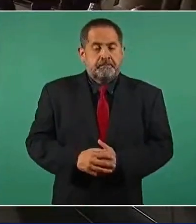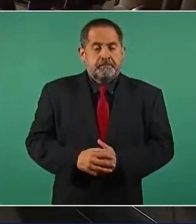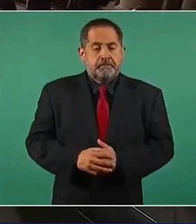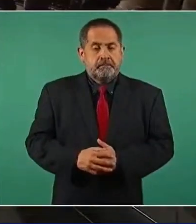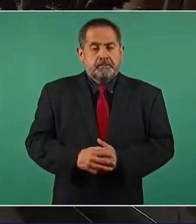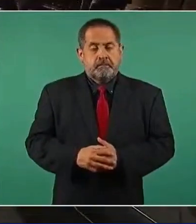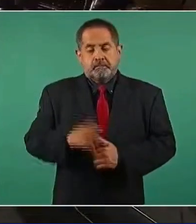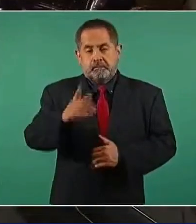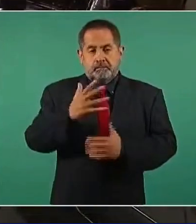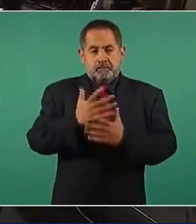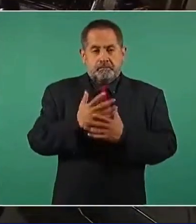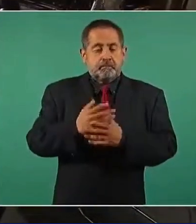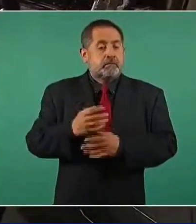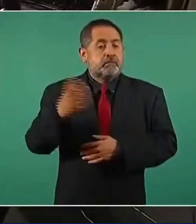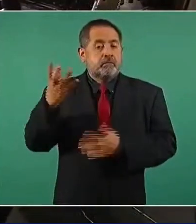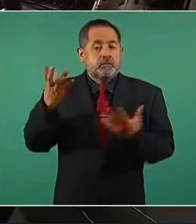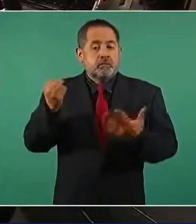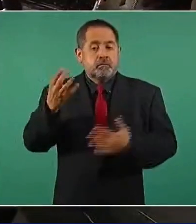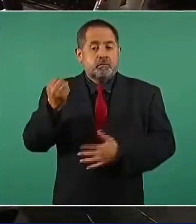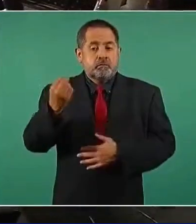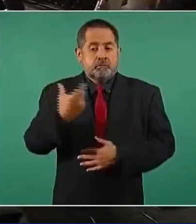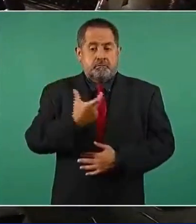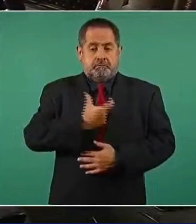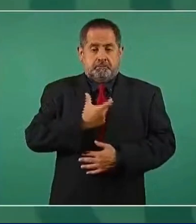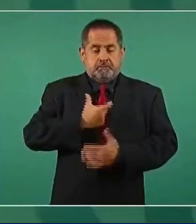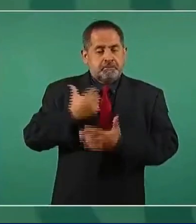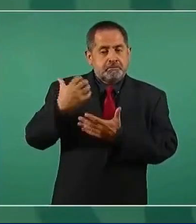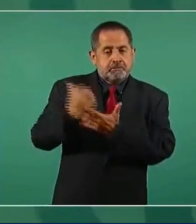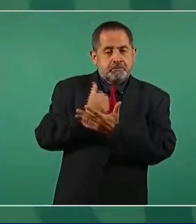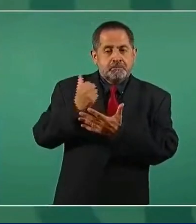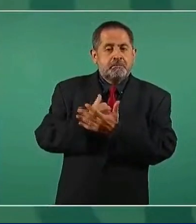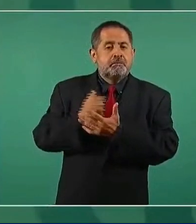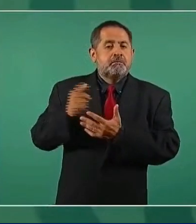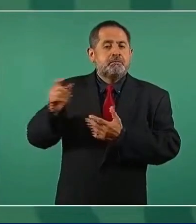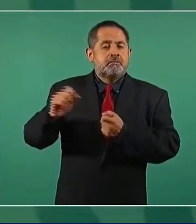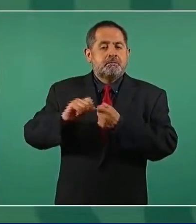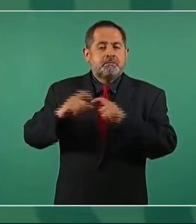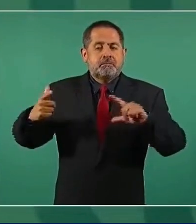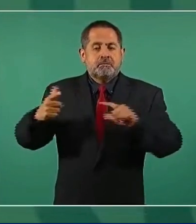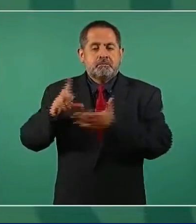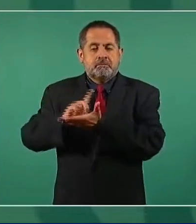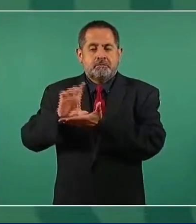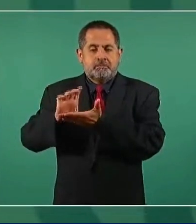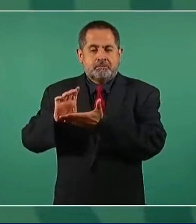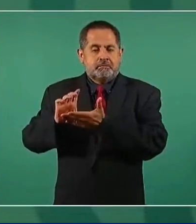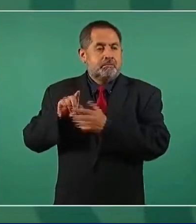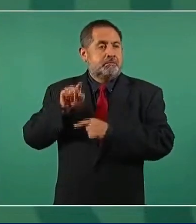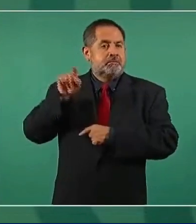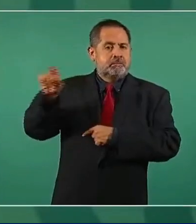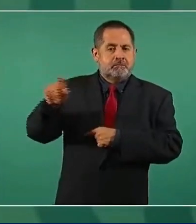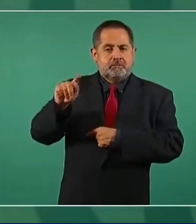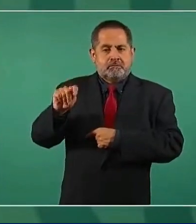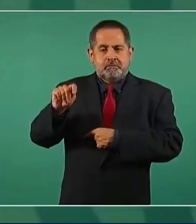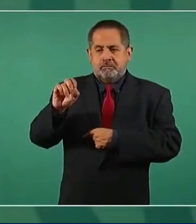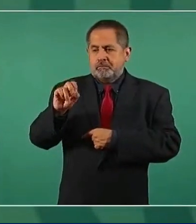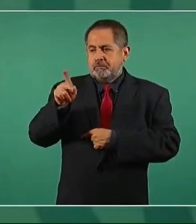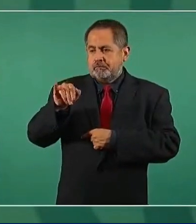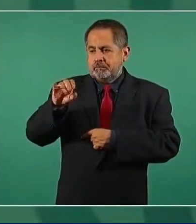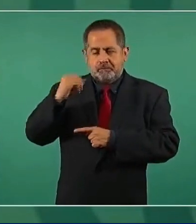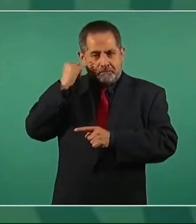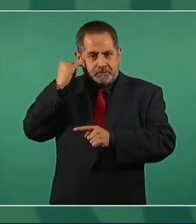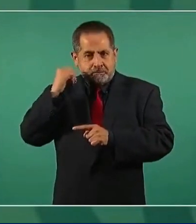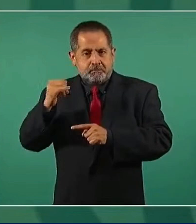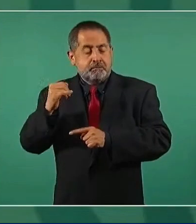hasta ahora nueve medallas en los Juegos Paralímpicos de Tokio, nueve,